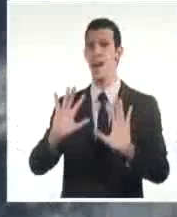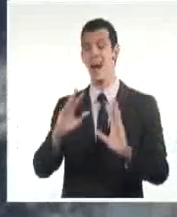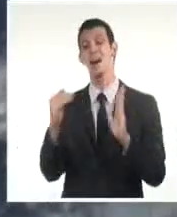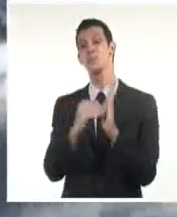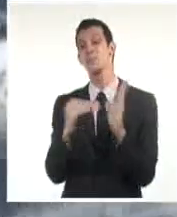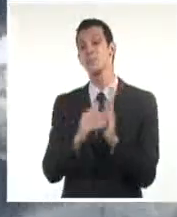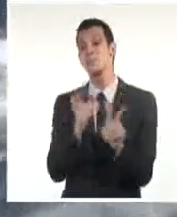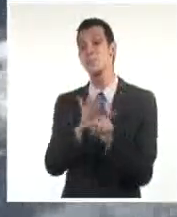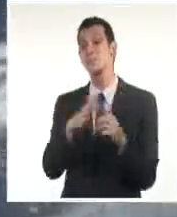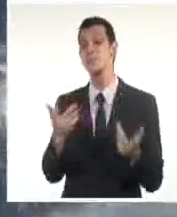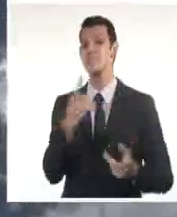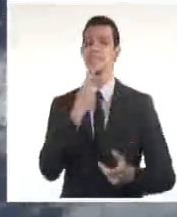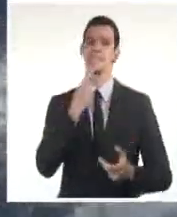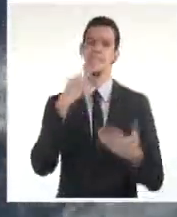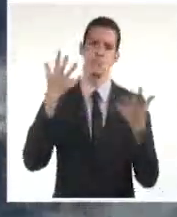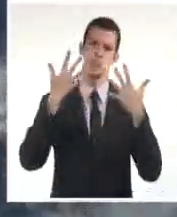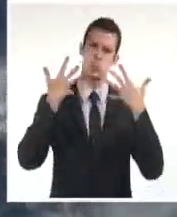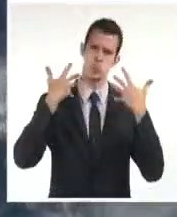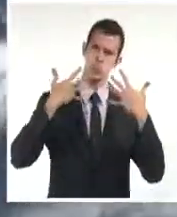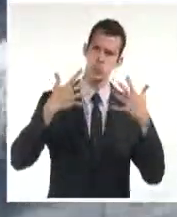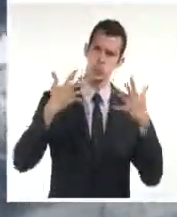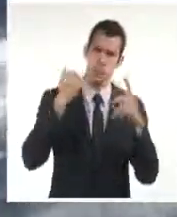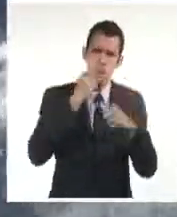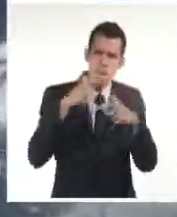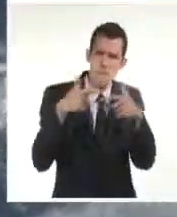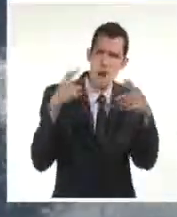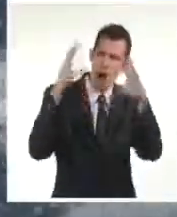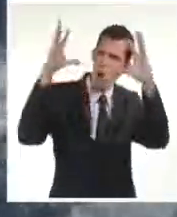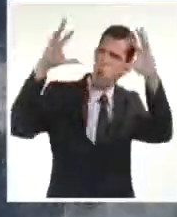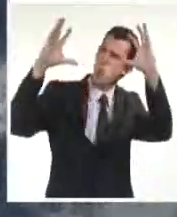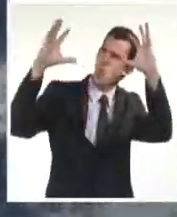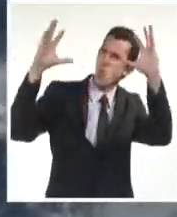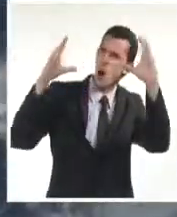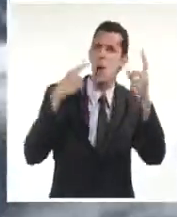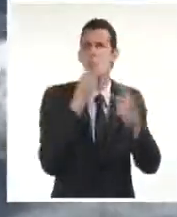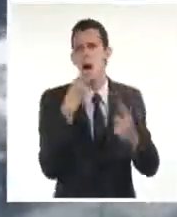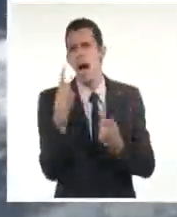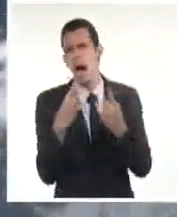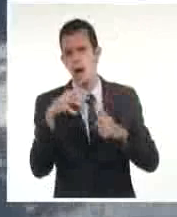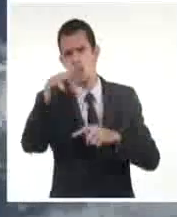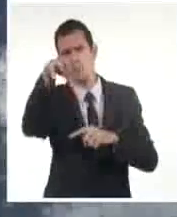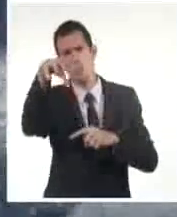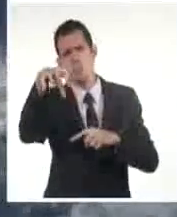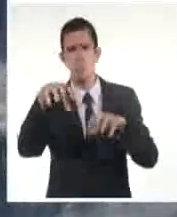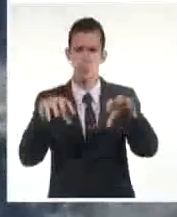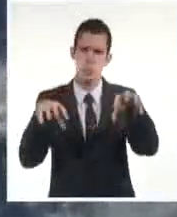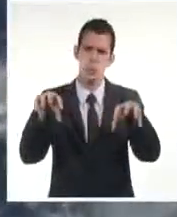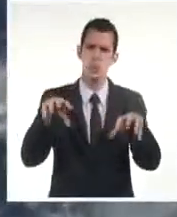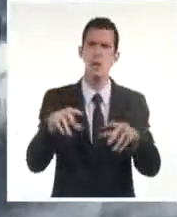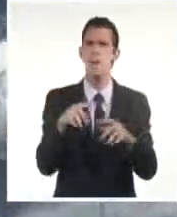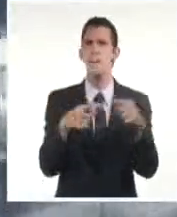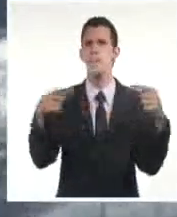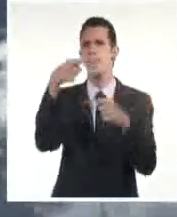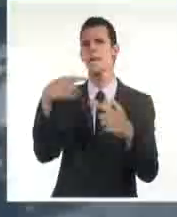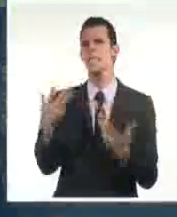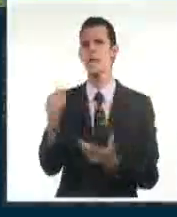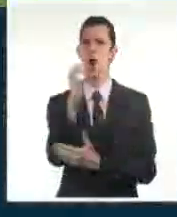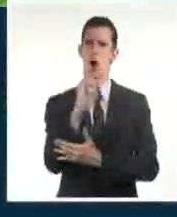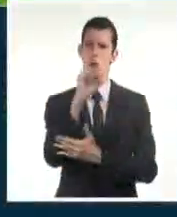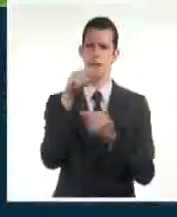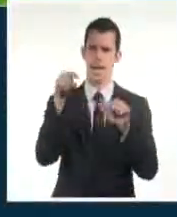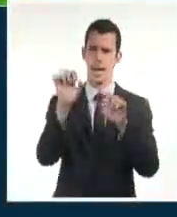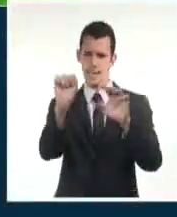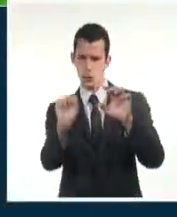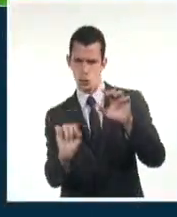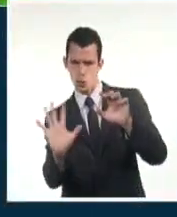las suyas y empieza a aumentar la nubosidad con algún chubasco, alguna lluvia sobre todo en el sur de las provincias orientales y